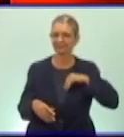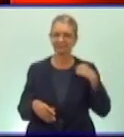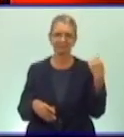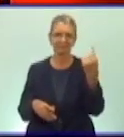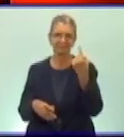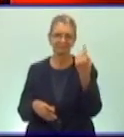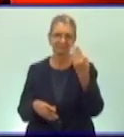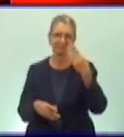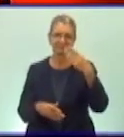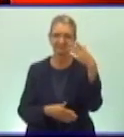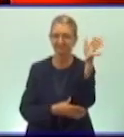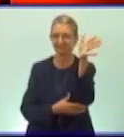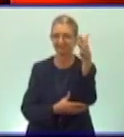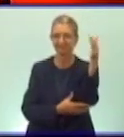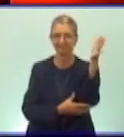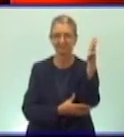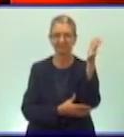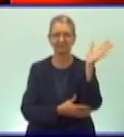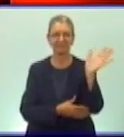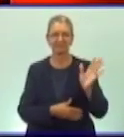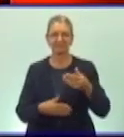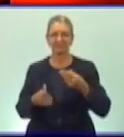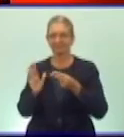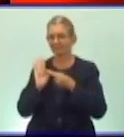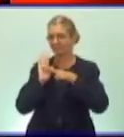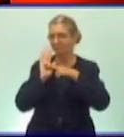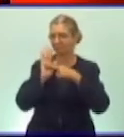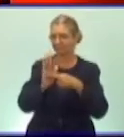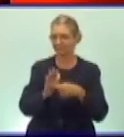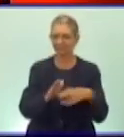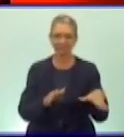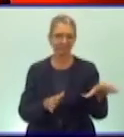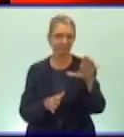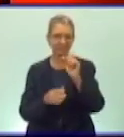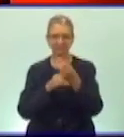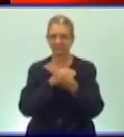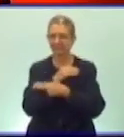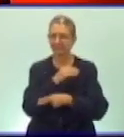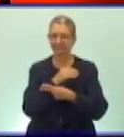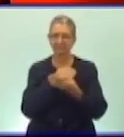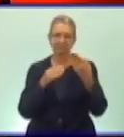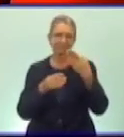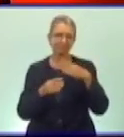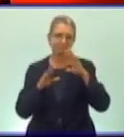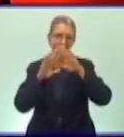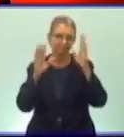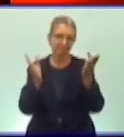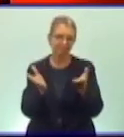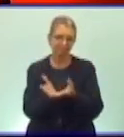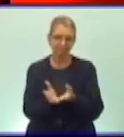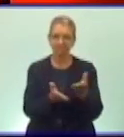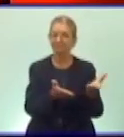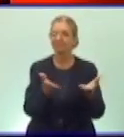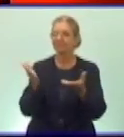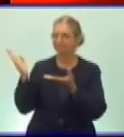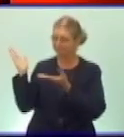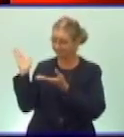bandera que es la que nos representa en todos los países del mundo adelante